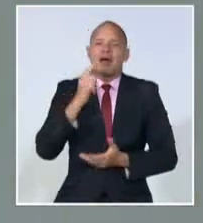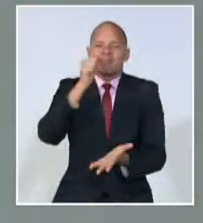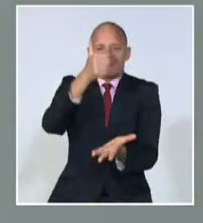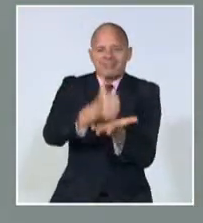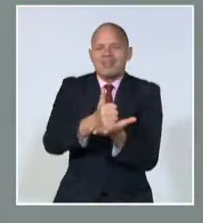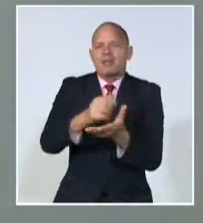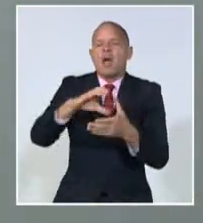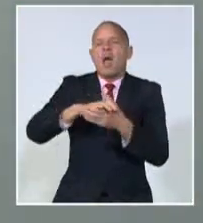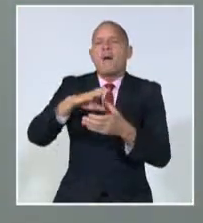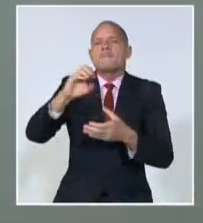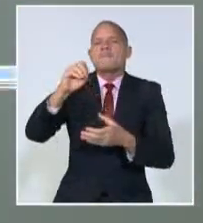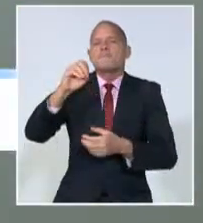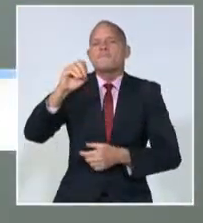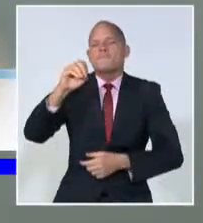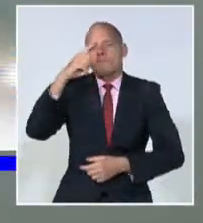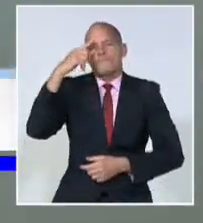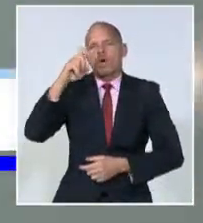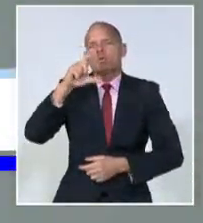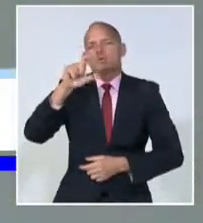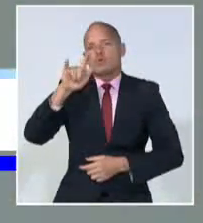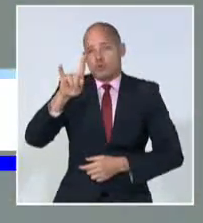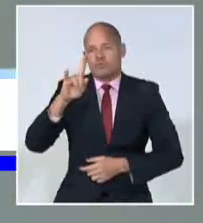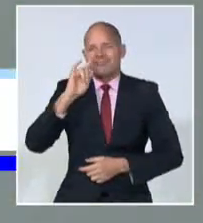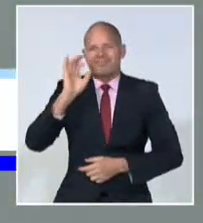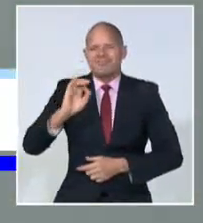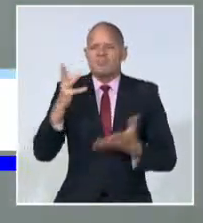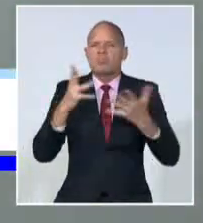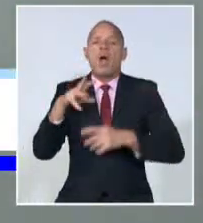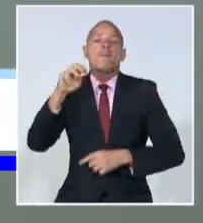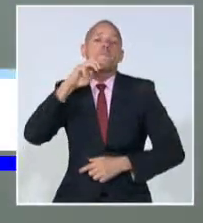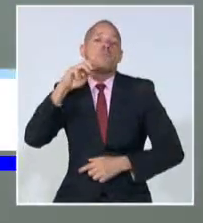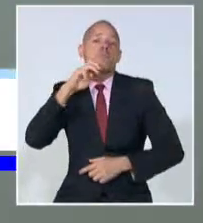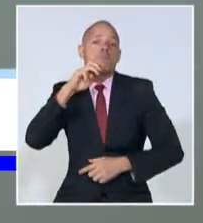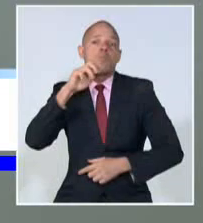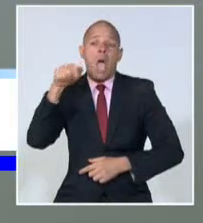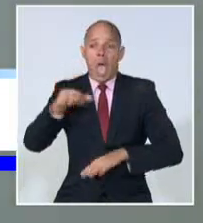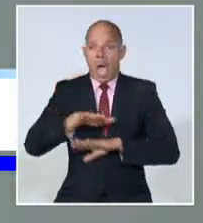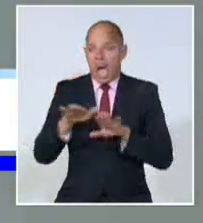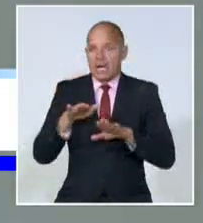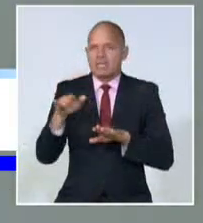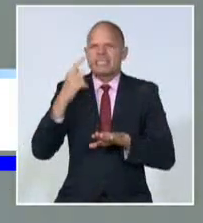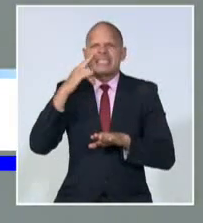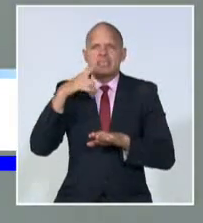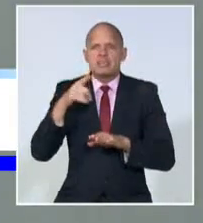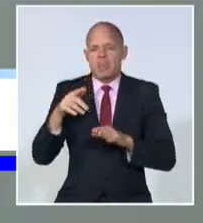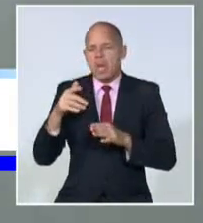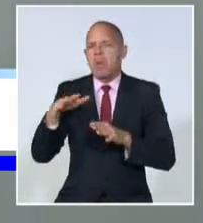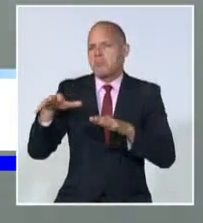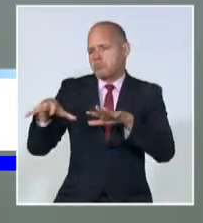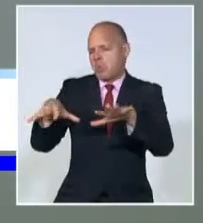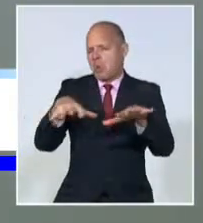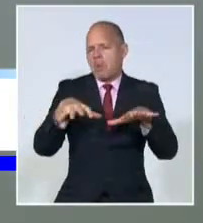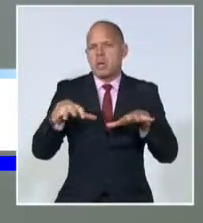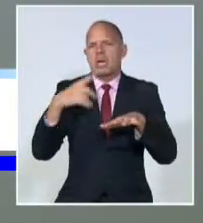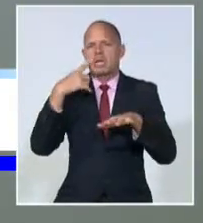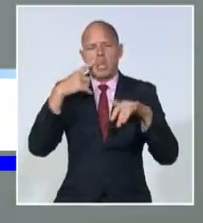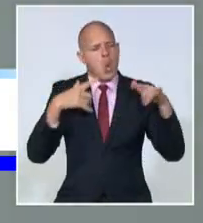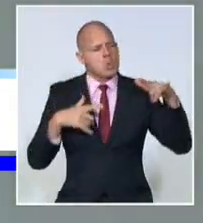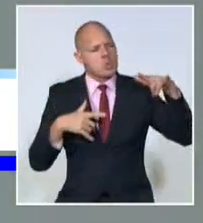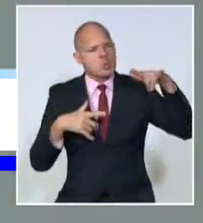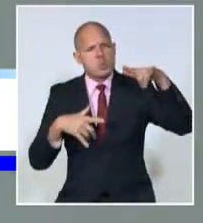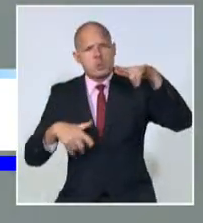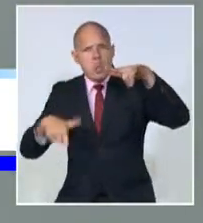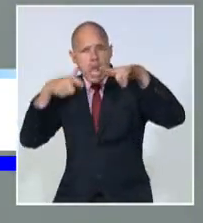trató de sobrevolar el noroeste de la capital rusa a través de un vehículo no tripulado que fue suprimido con medios de guerra electrónica, lo cual provocó